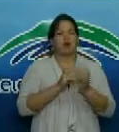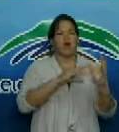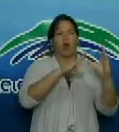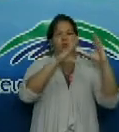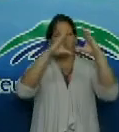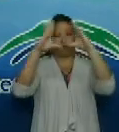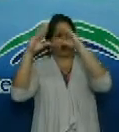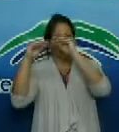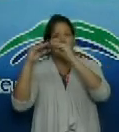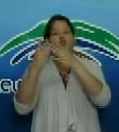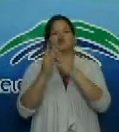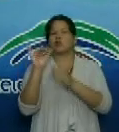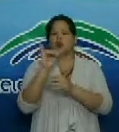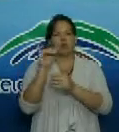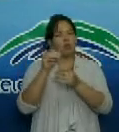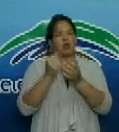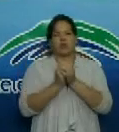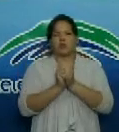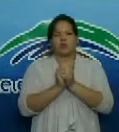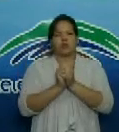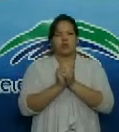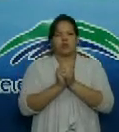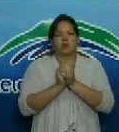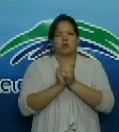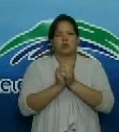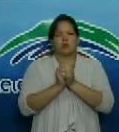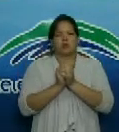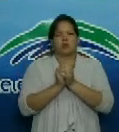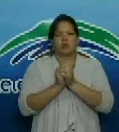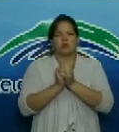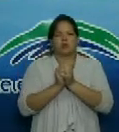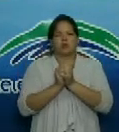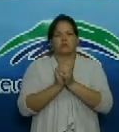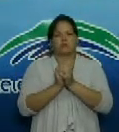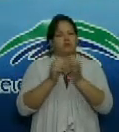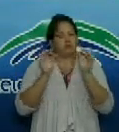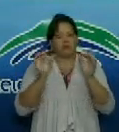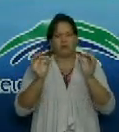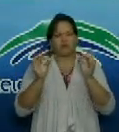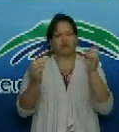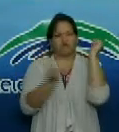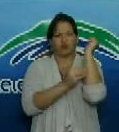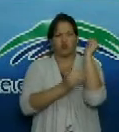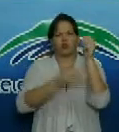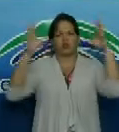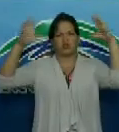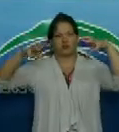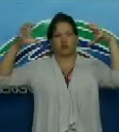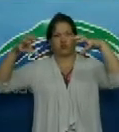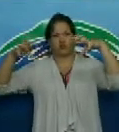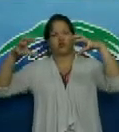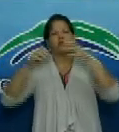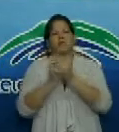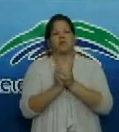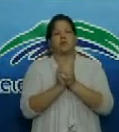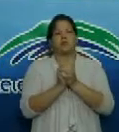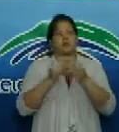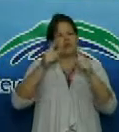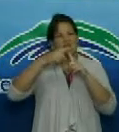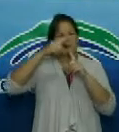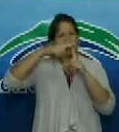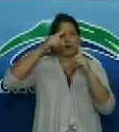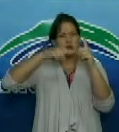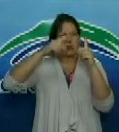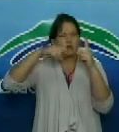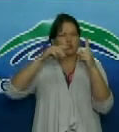noche en la provincia y no se descarta la posibilidad de que lleguen a ser localmente intensas en la madrugada las temperaturas mínimas estarán